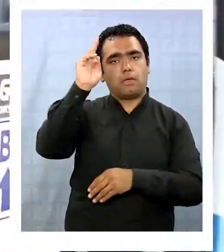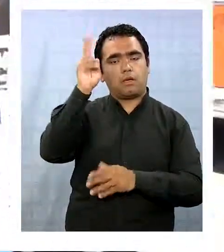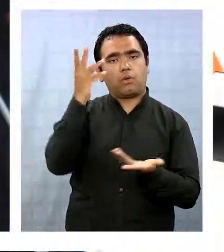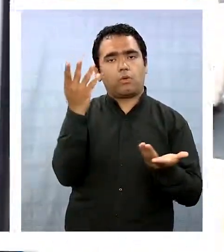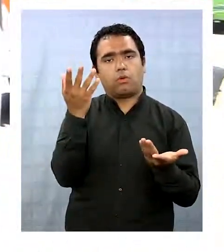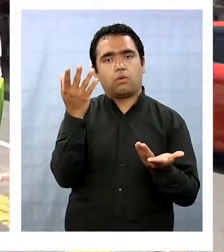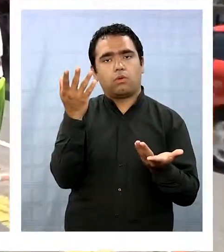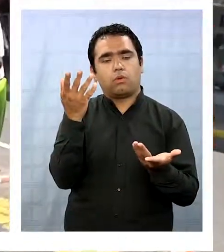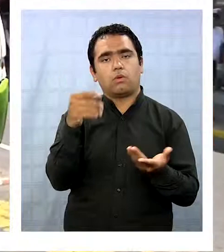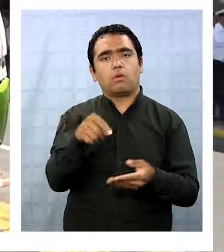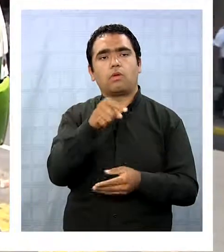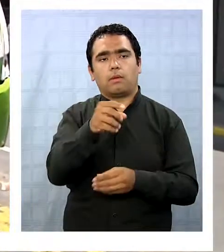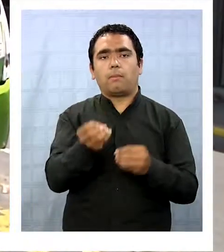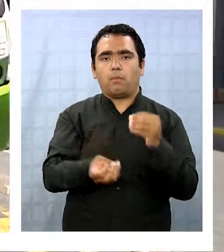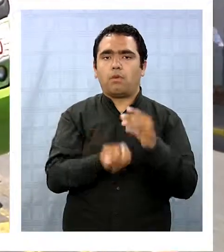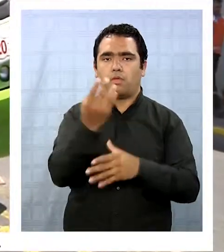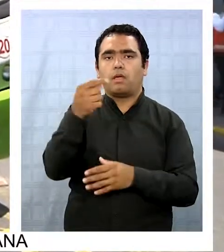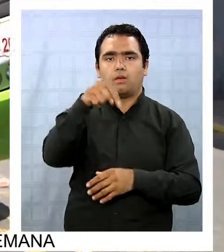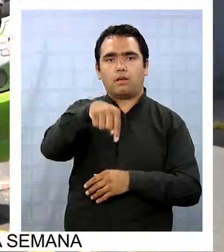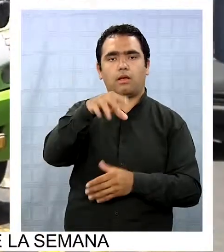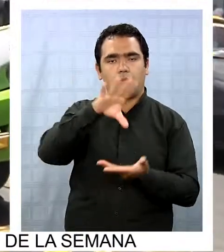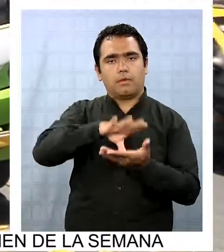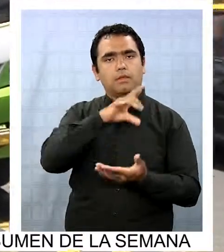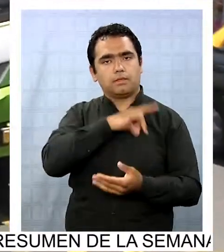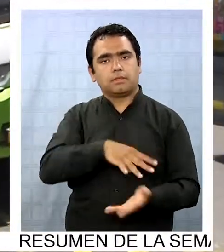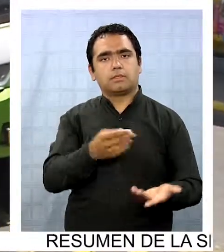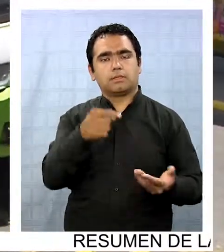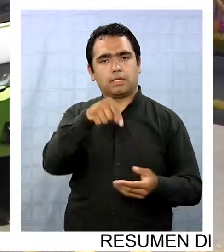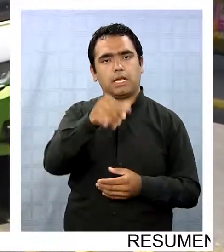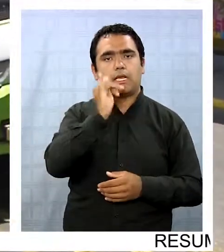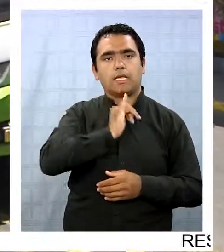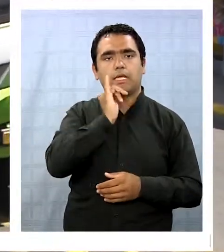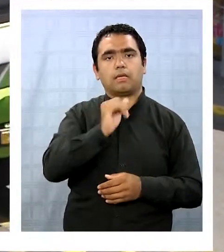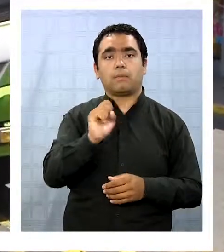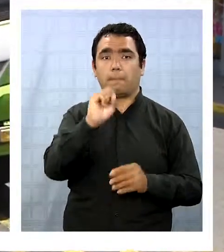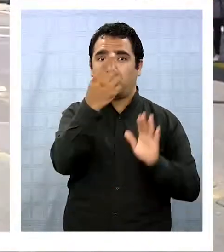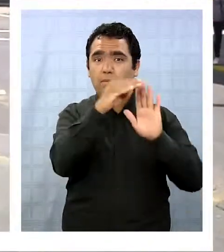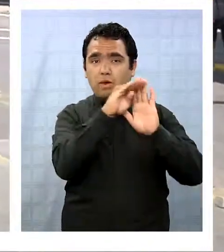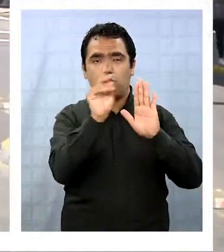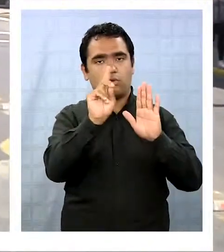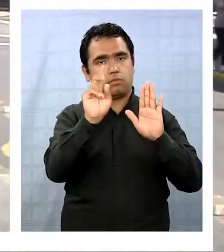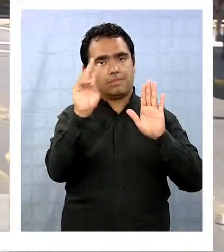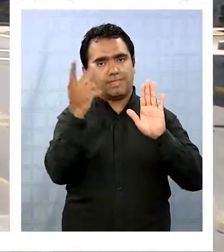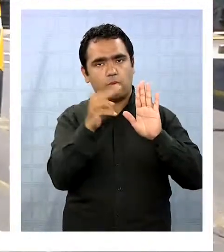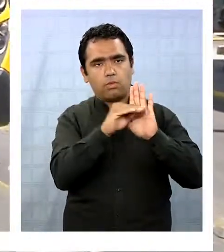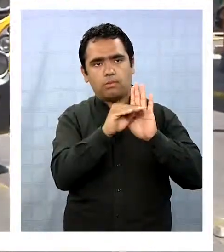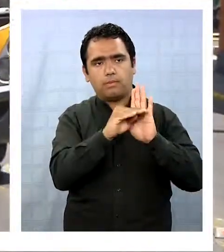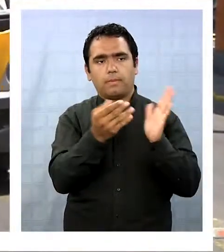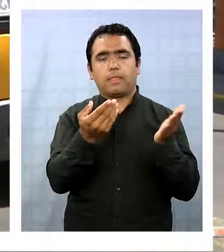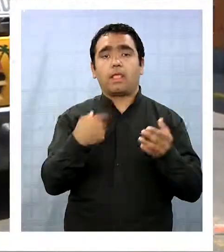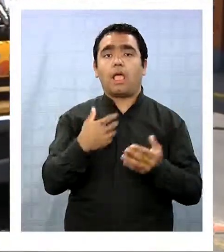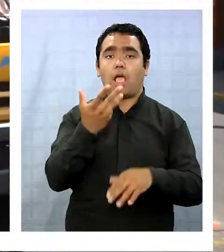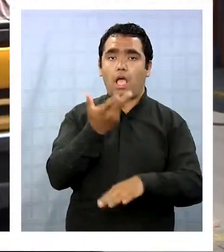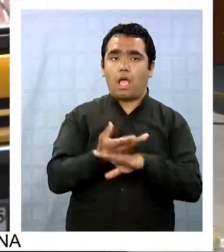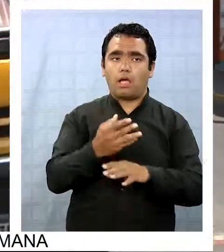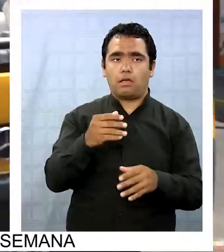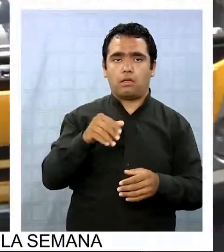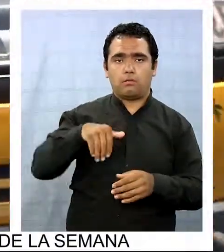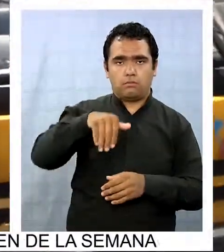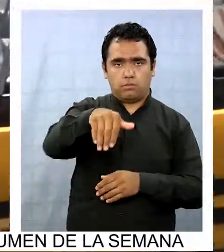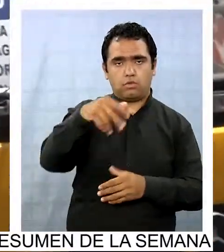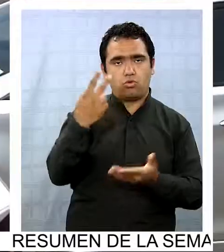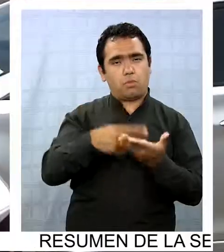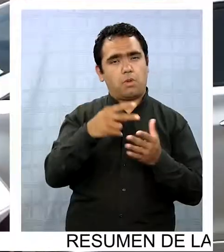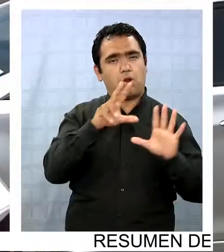es uno de los más modernos que existe en el país, sino el primero y el segundo. Donde tenemos máquinas del 2008,